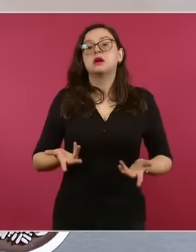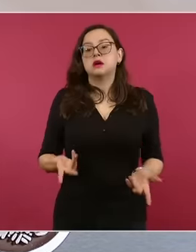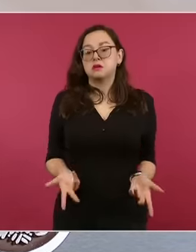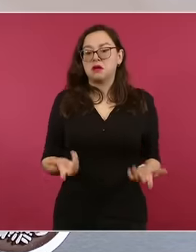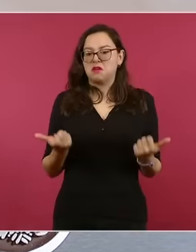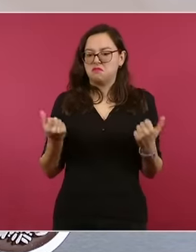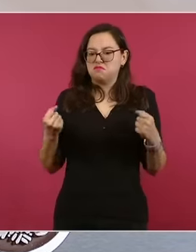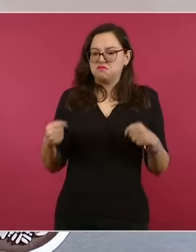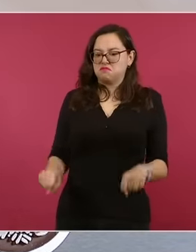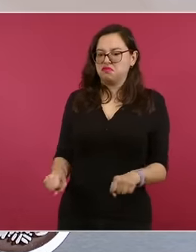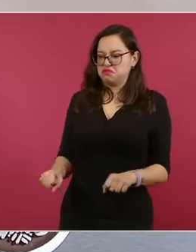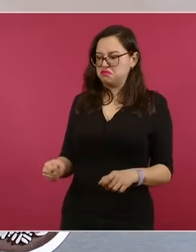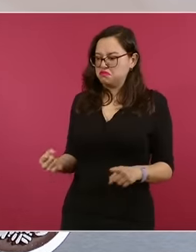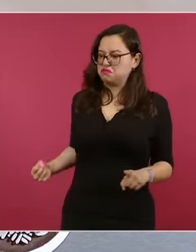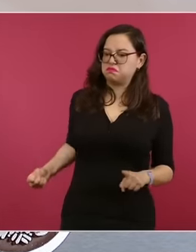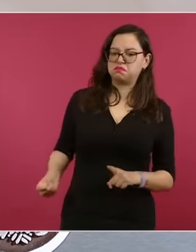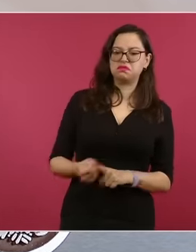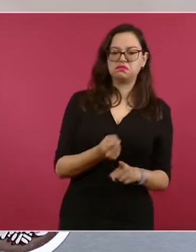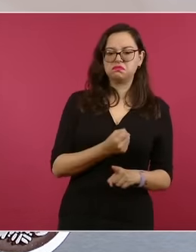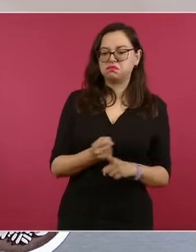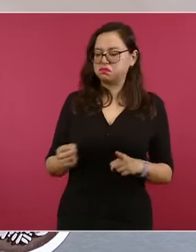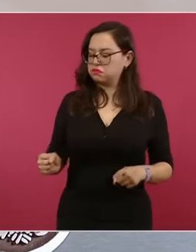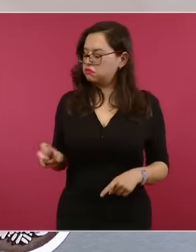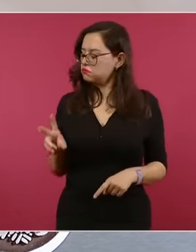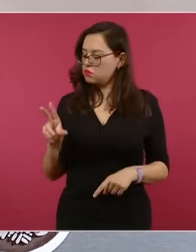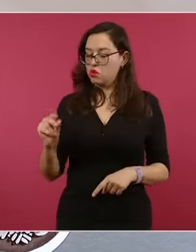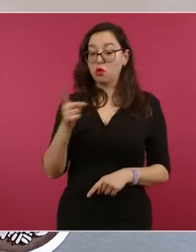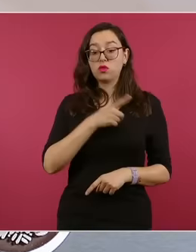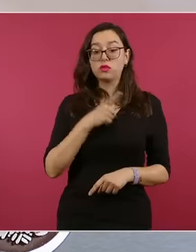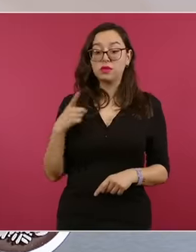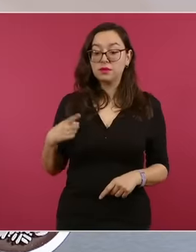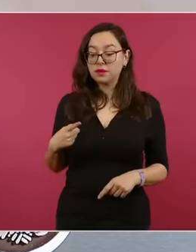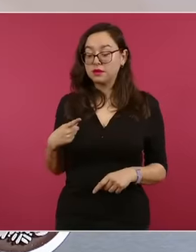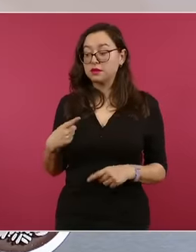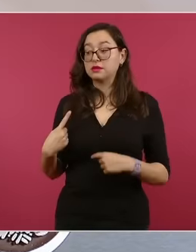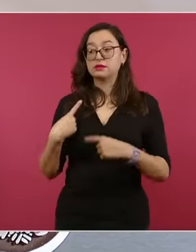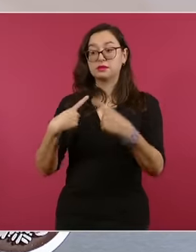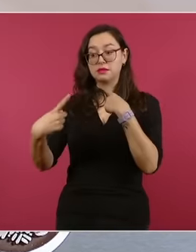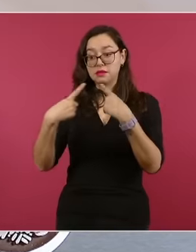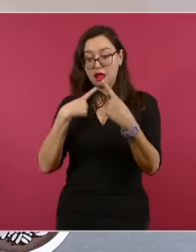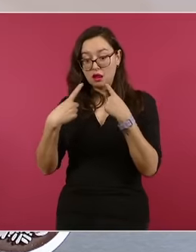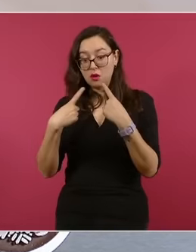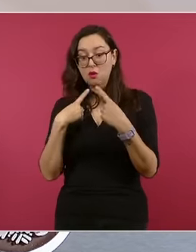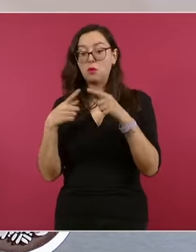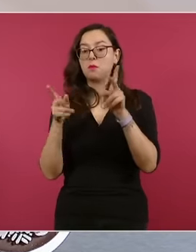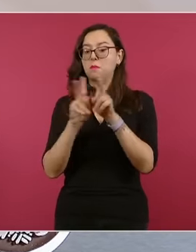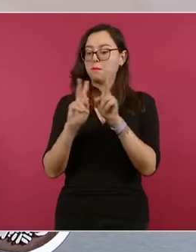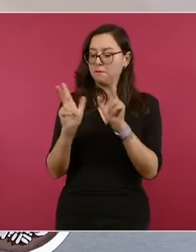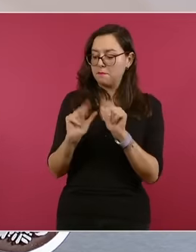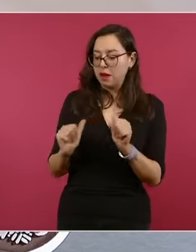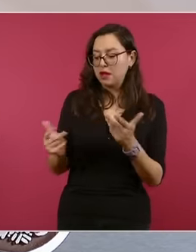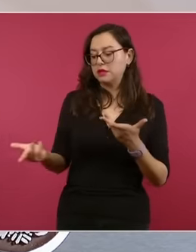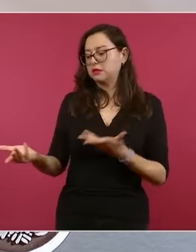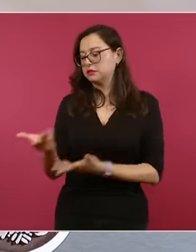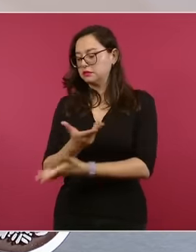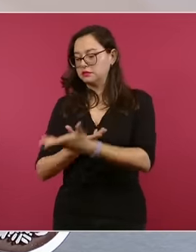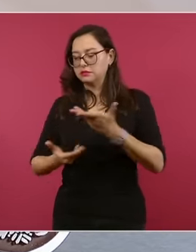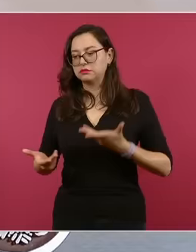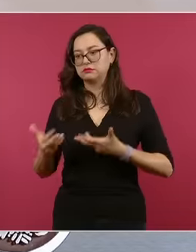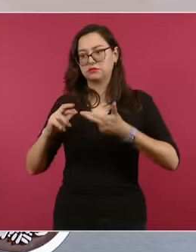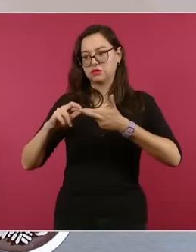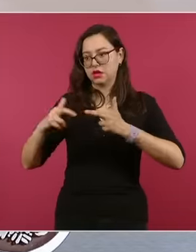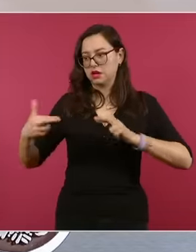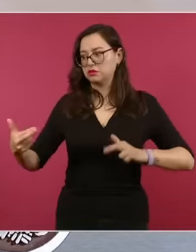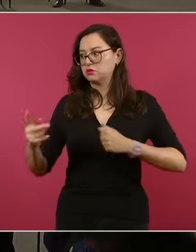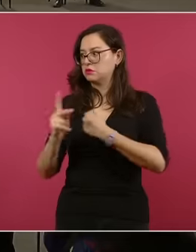fuerza no es el mecanismo, es la paz, es el diálogo y el uso de la fuerza, evitarlo y combatirlo en las relaciones